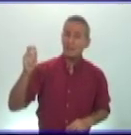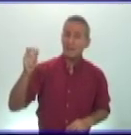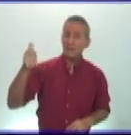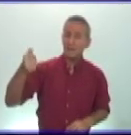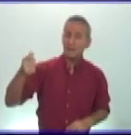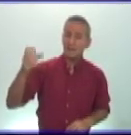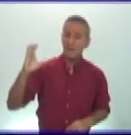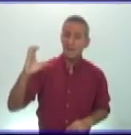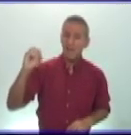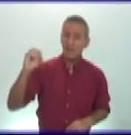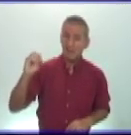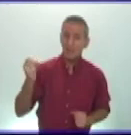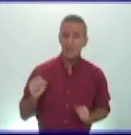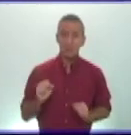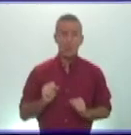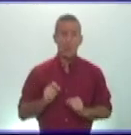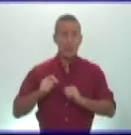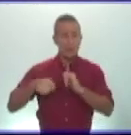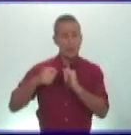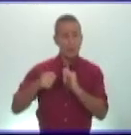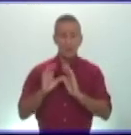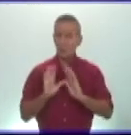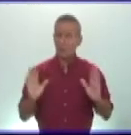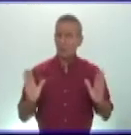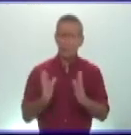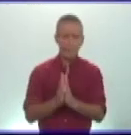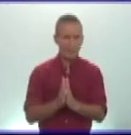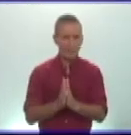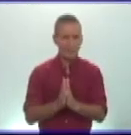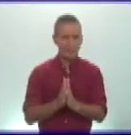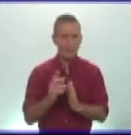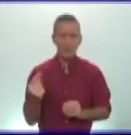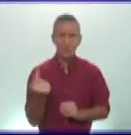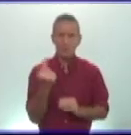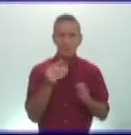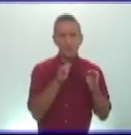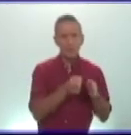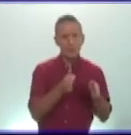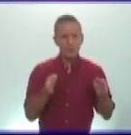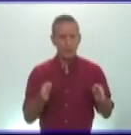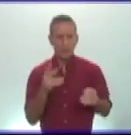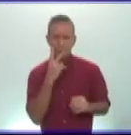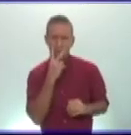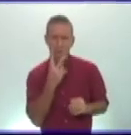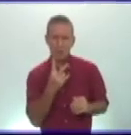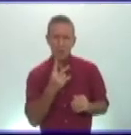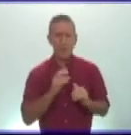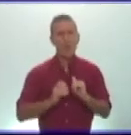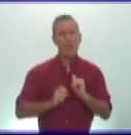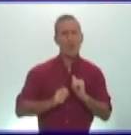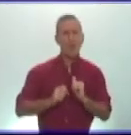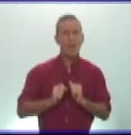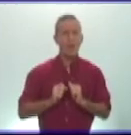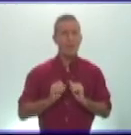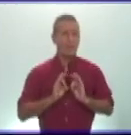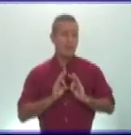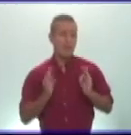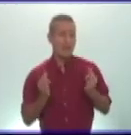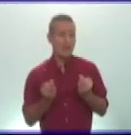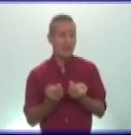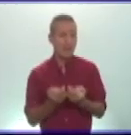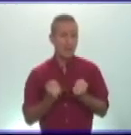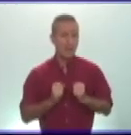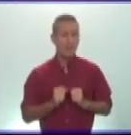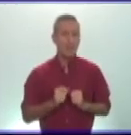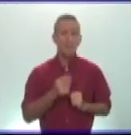completa sino queremos seleccionar fragmentos y queremos que usted la vean familia un poco también para que vea la vida de esos hombres que eran hechos